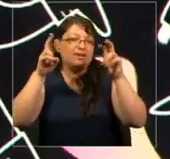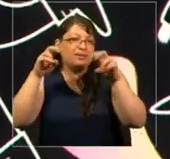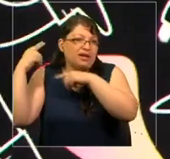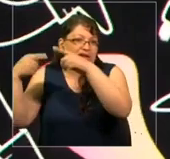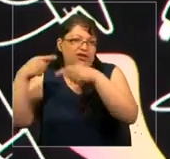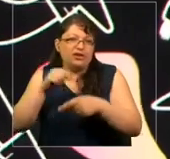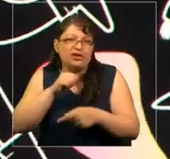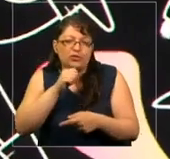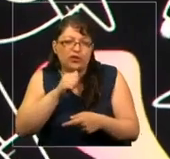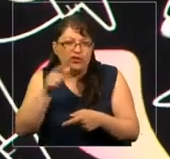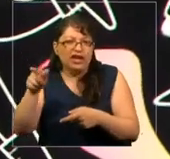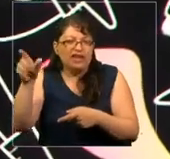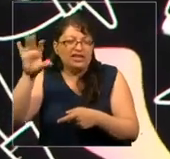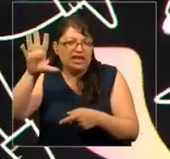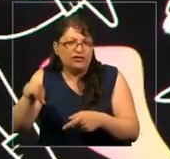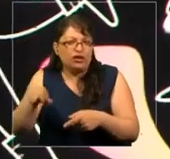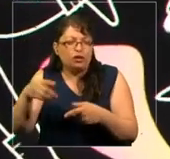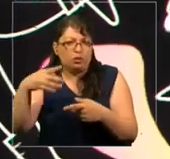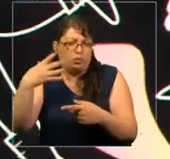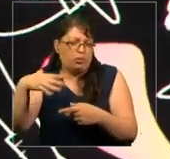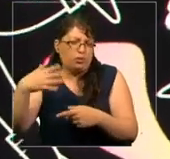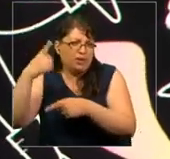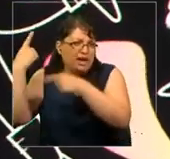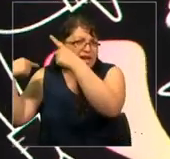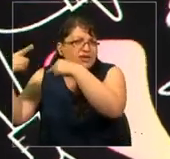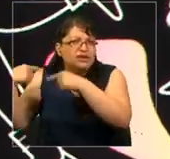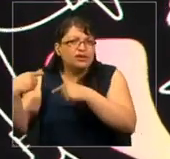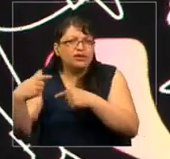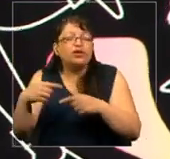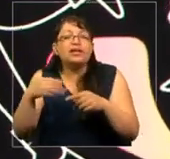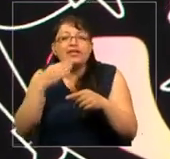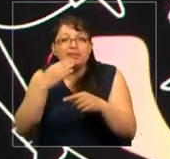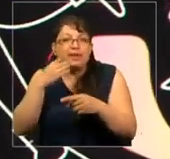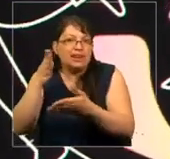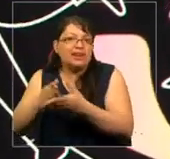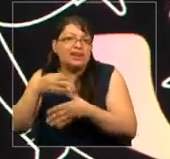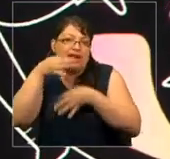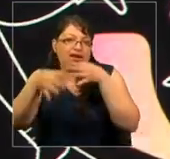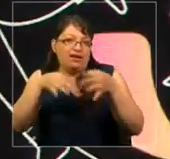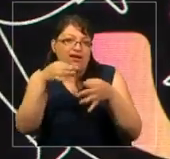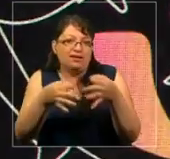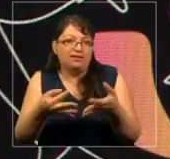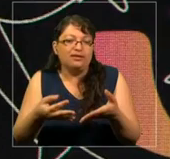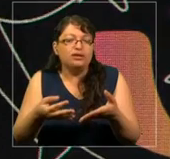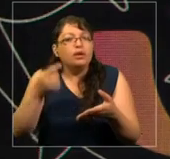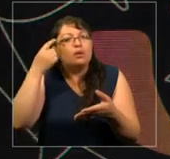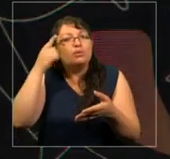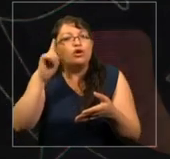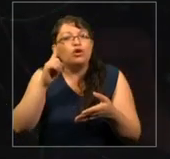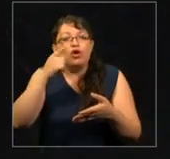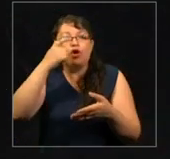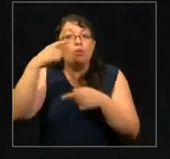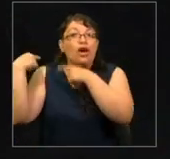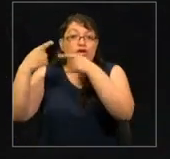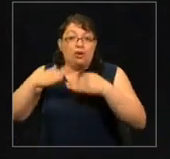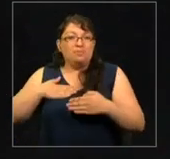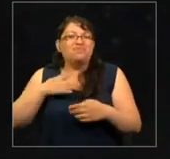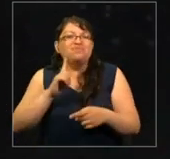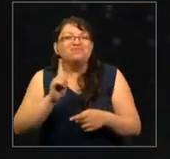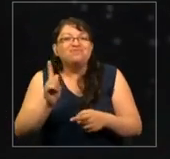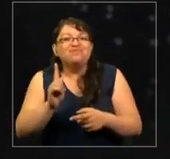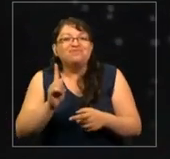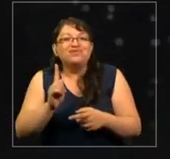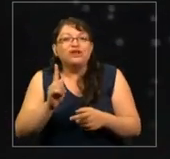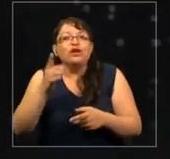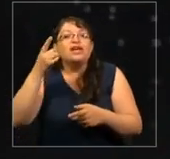África es una historia importante y es una historia que debería contarse. Pero no es mi historia y no